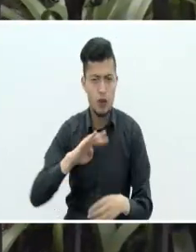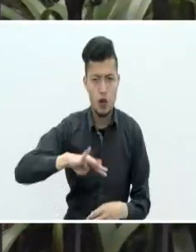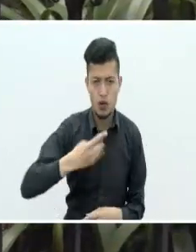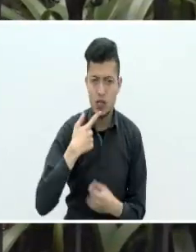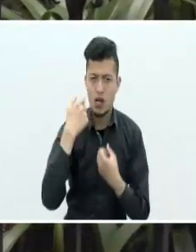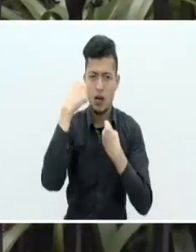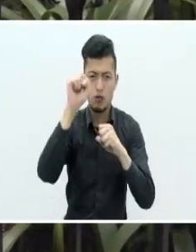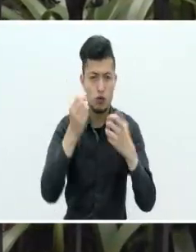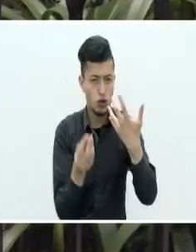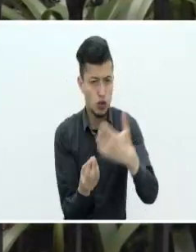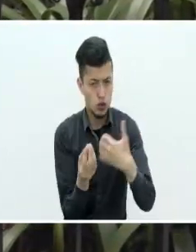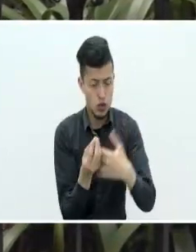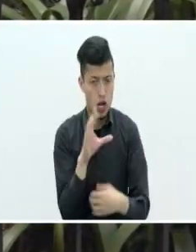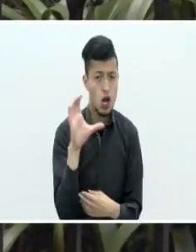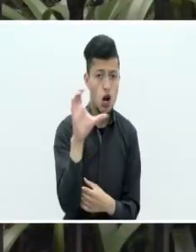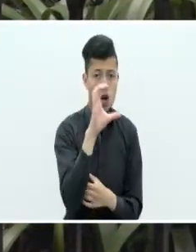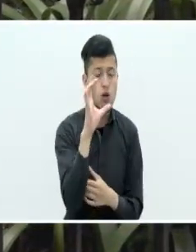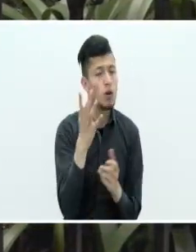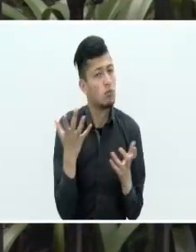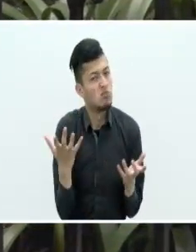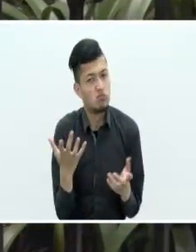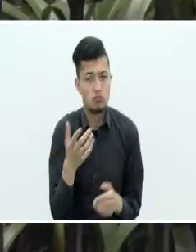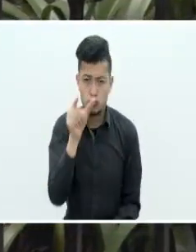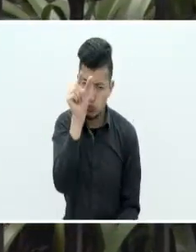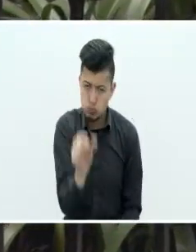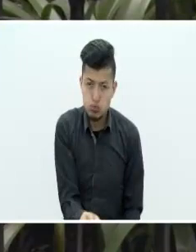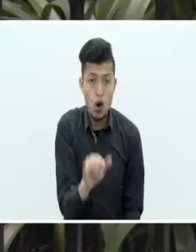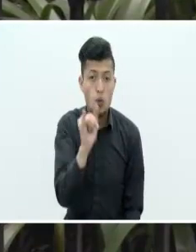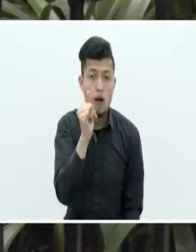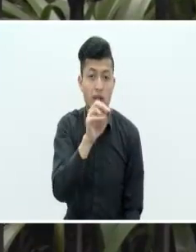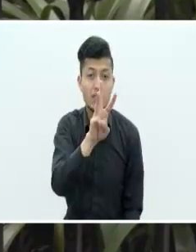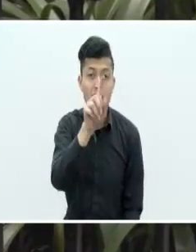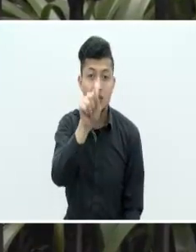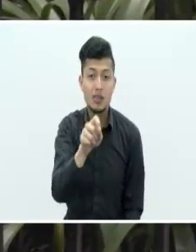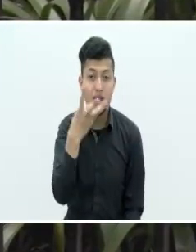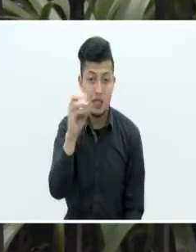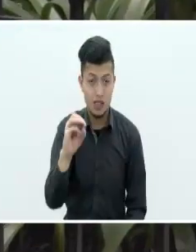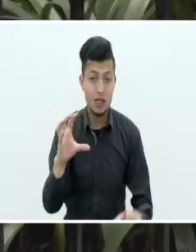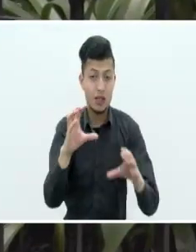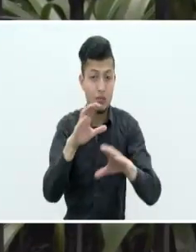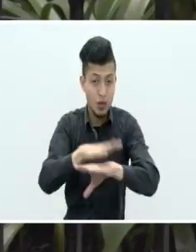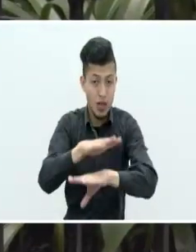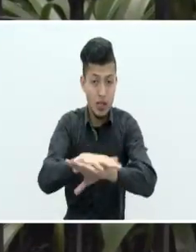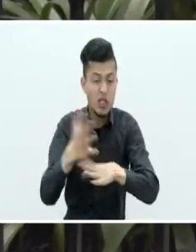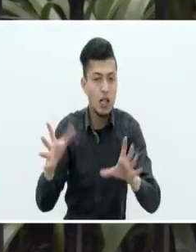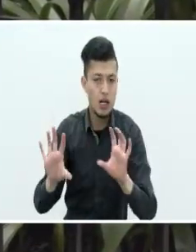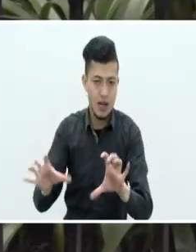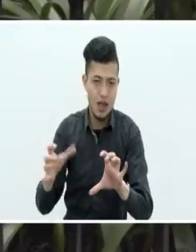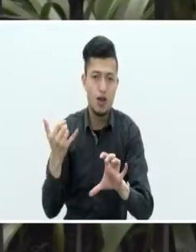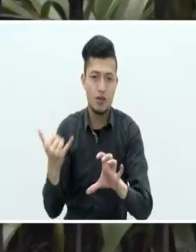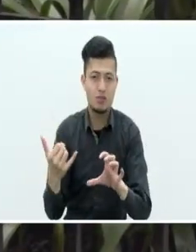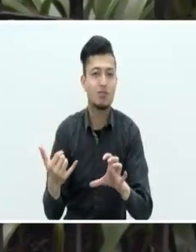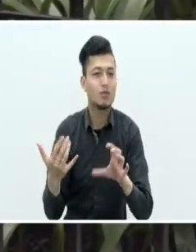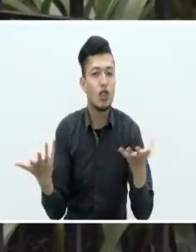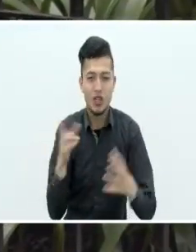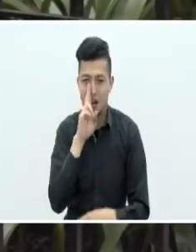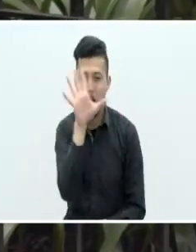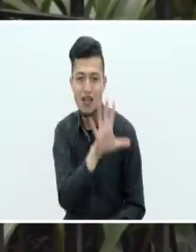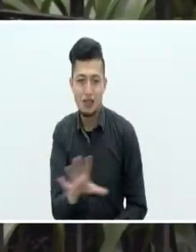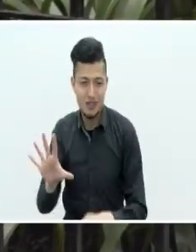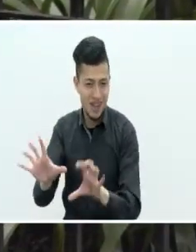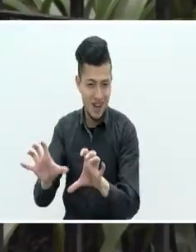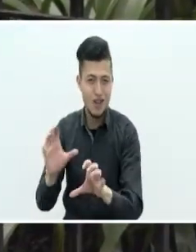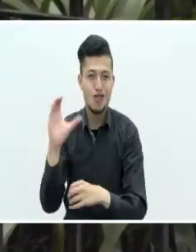Industrial en Colombia. Todos los jueves a las 3 y 30 de la tarde en Cena al Aire Radio por Radio Nacional de Colombia.